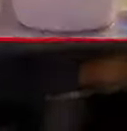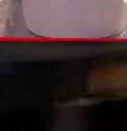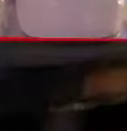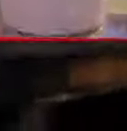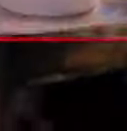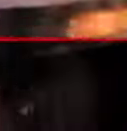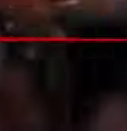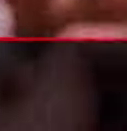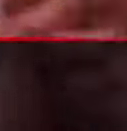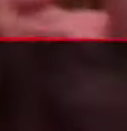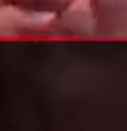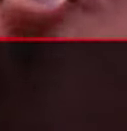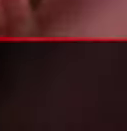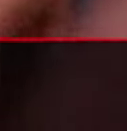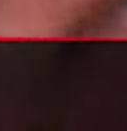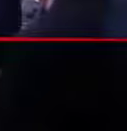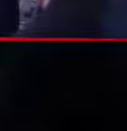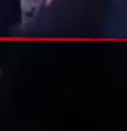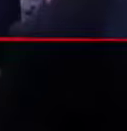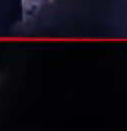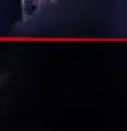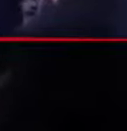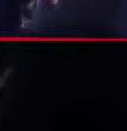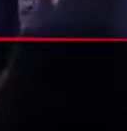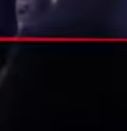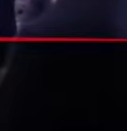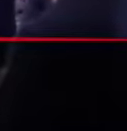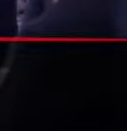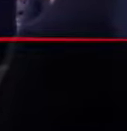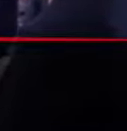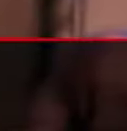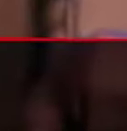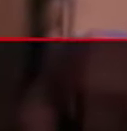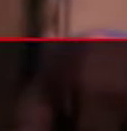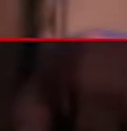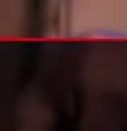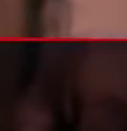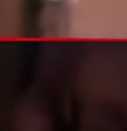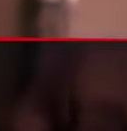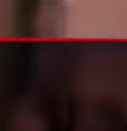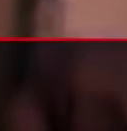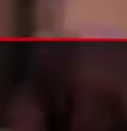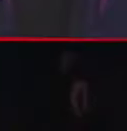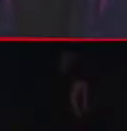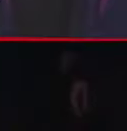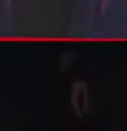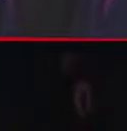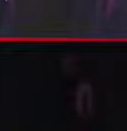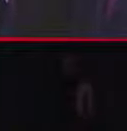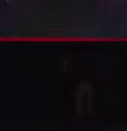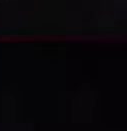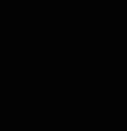promoción económica, Immanuel Pradales, quiso trasladar a los asistentes que Bilbao y Vizcaya son la puerta de entrada al mundo vasco.